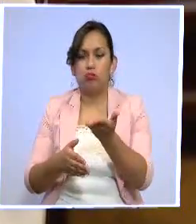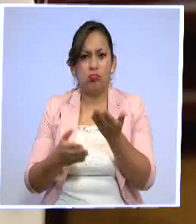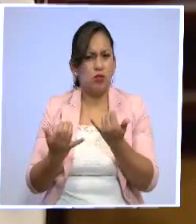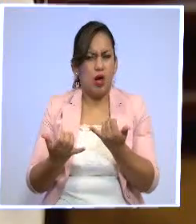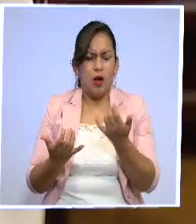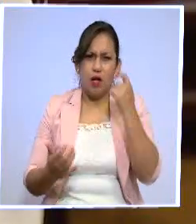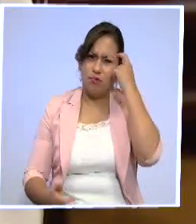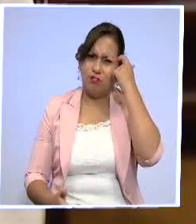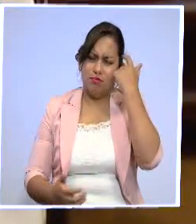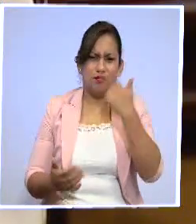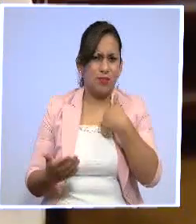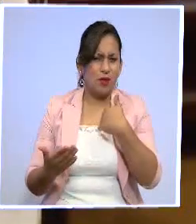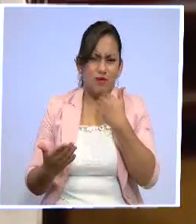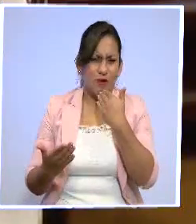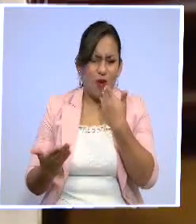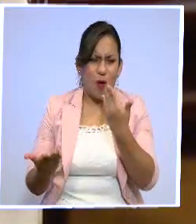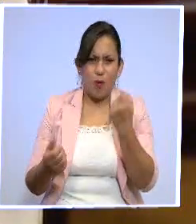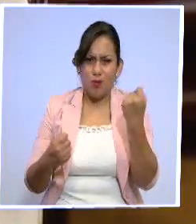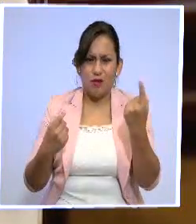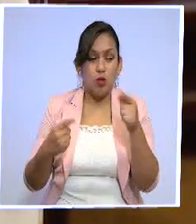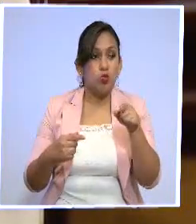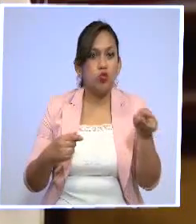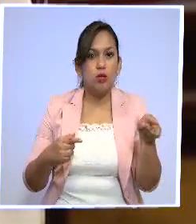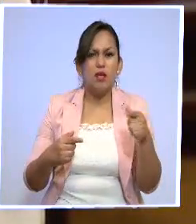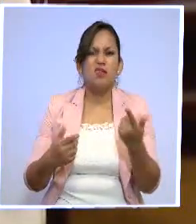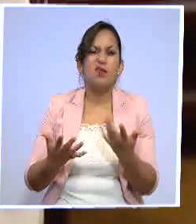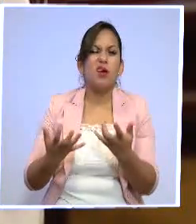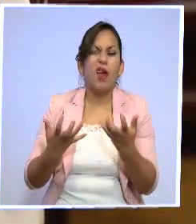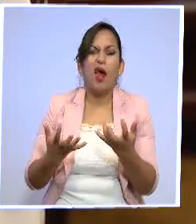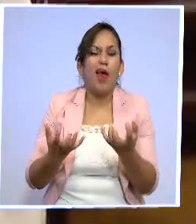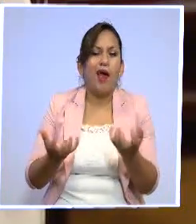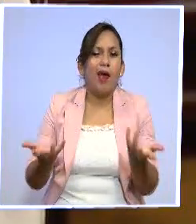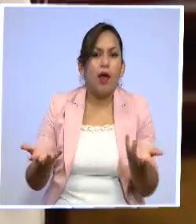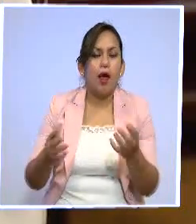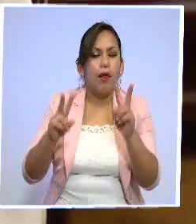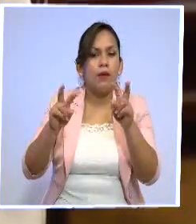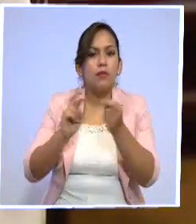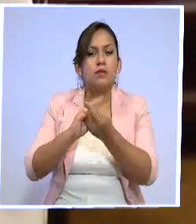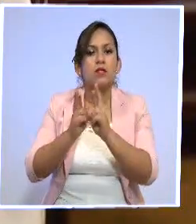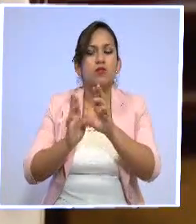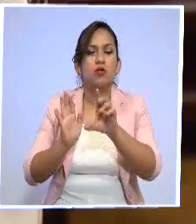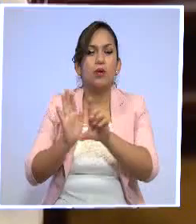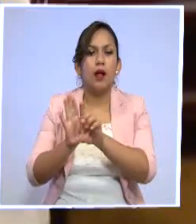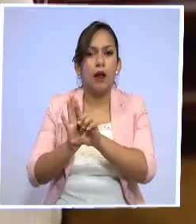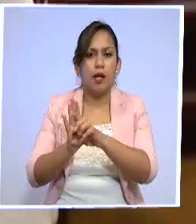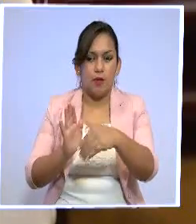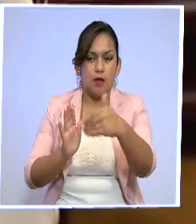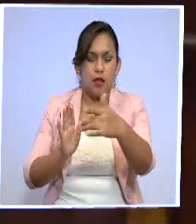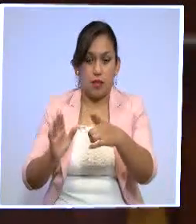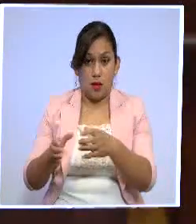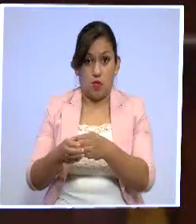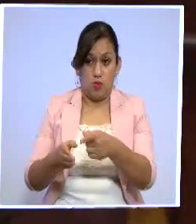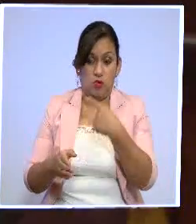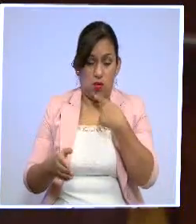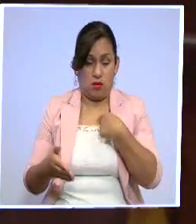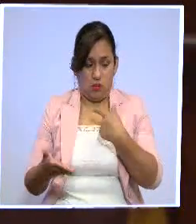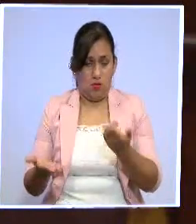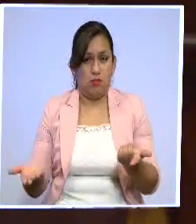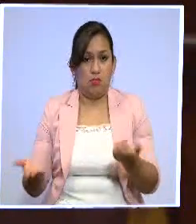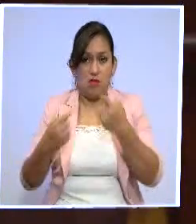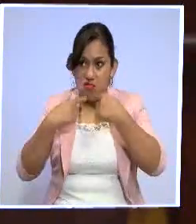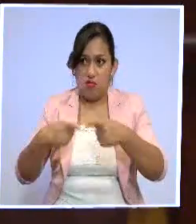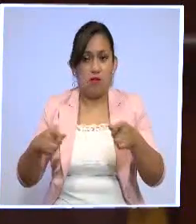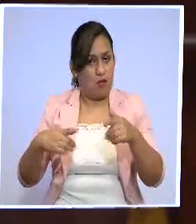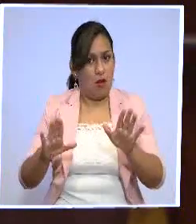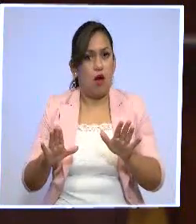Y también allí preguntar qué expectativas tienen respecto de estas reformas legales que adelanta la Comisión. Bueno, efectivamente